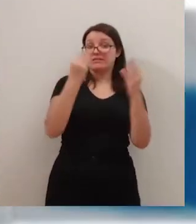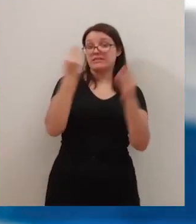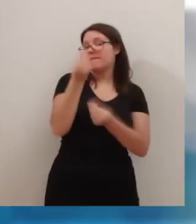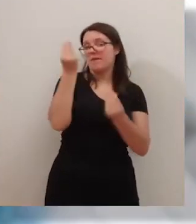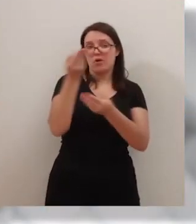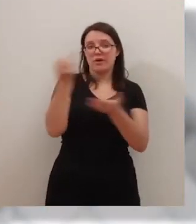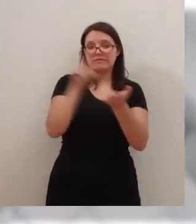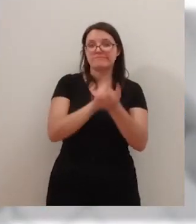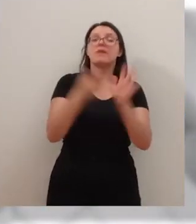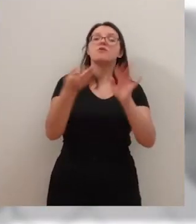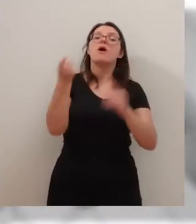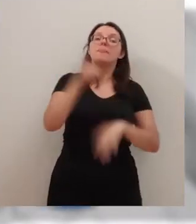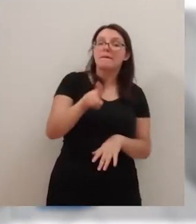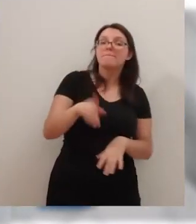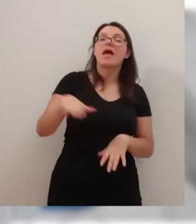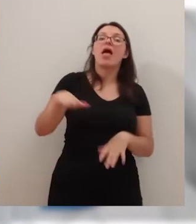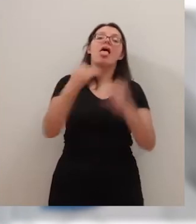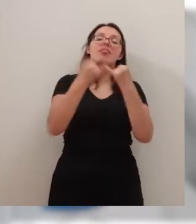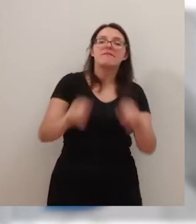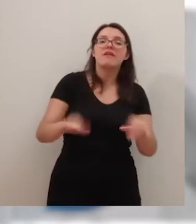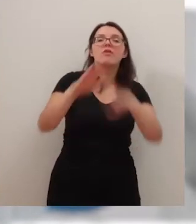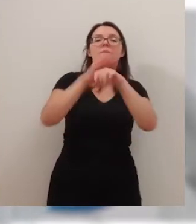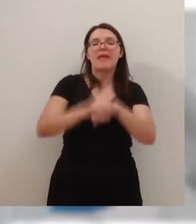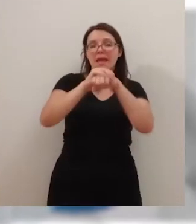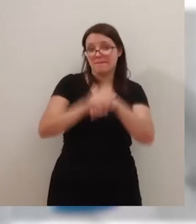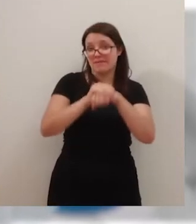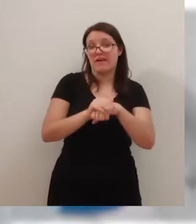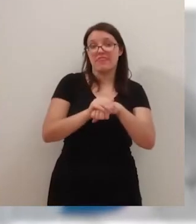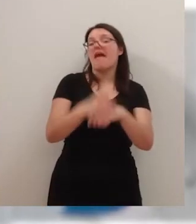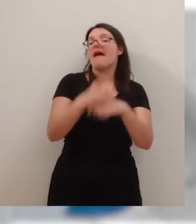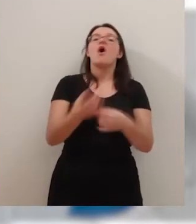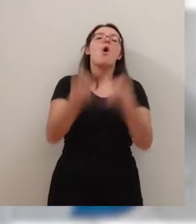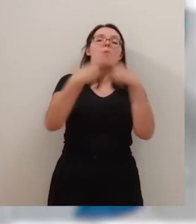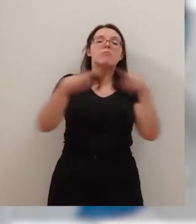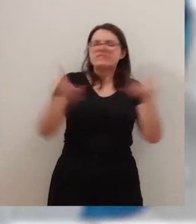Pero sobre todo, una celebración de hermandad en la que no faltó la música.